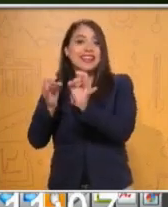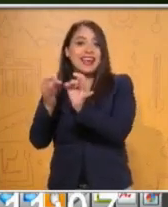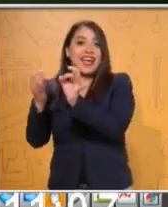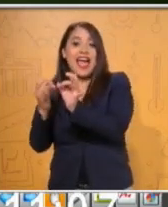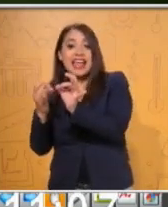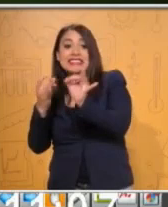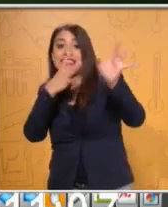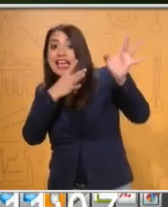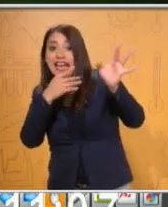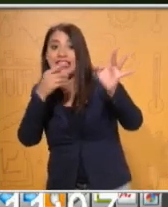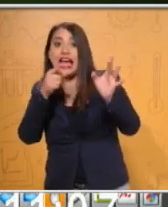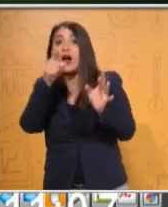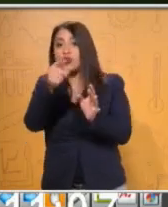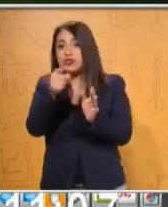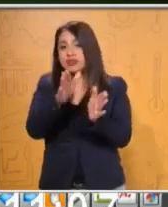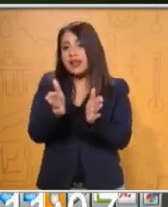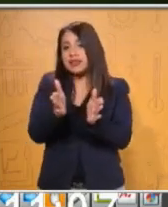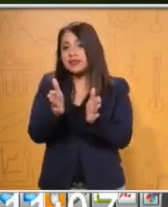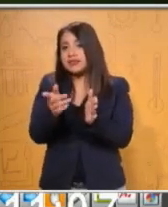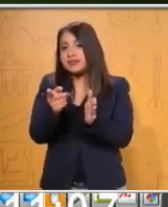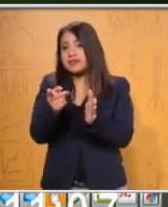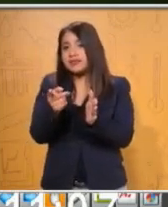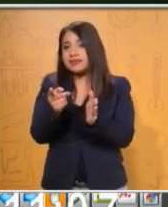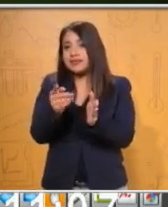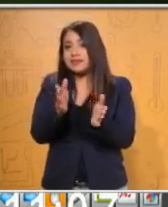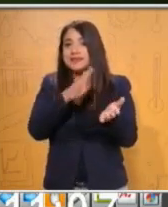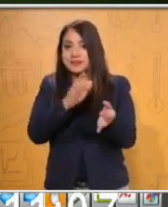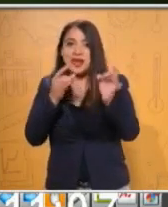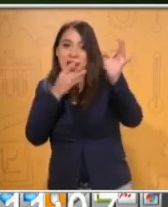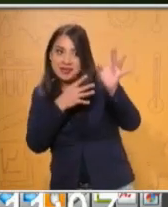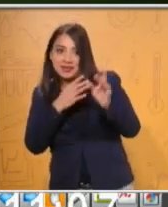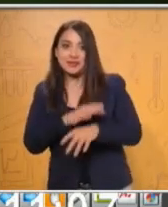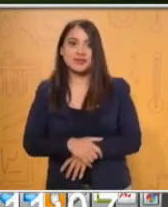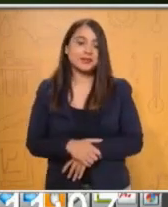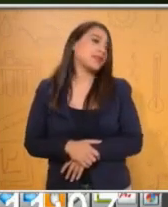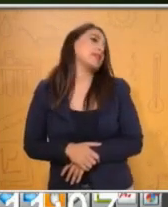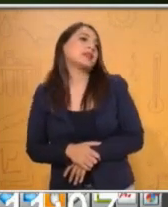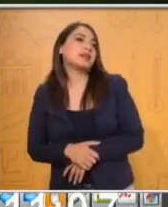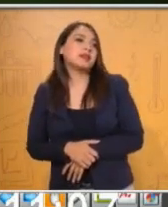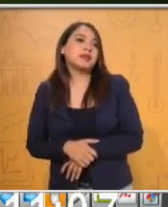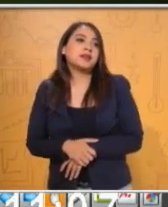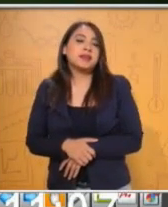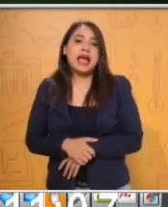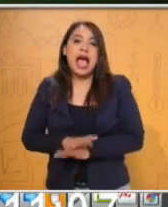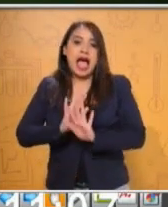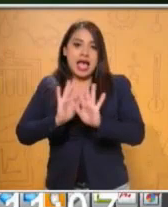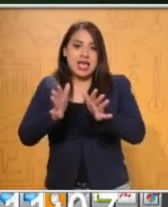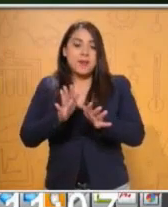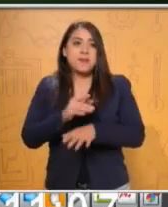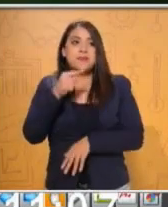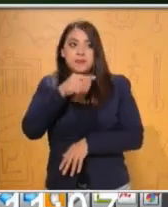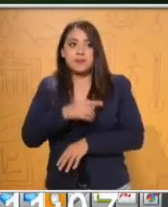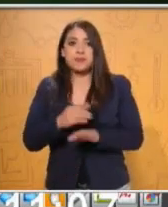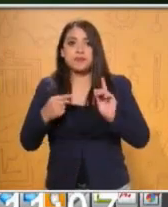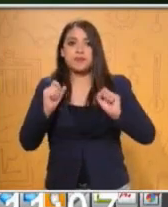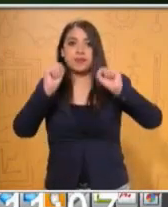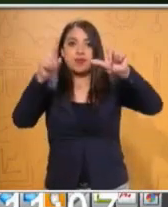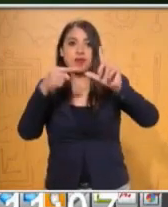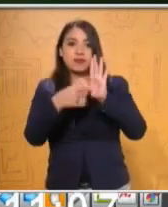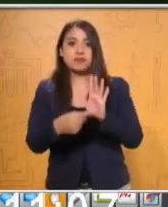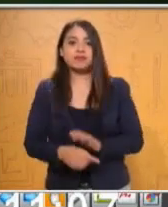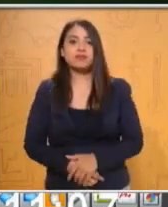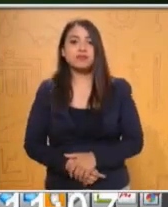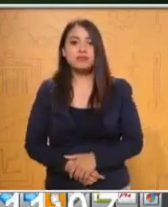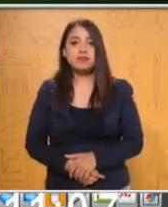niños. ¿Izquierda de la izquierda? Ok, ahí te va a aparecer. Y en la